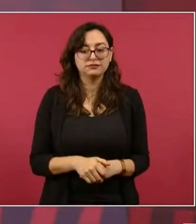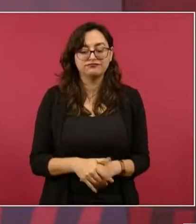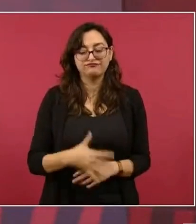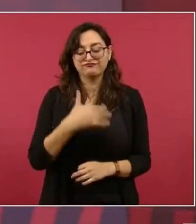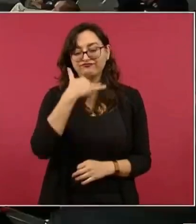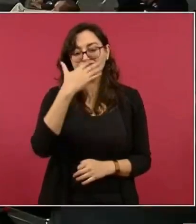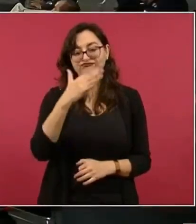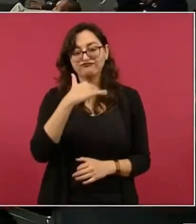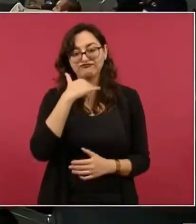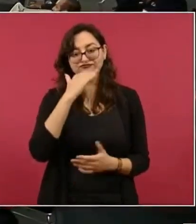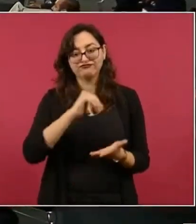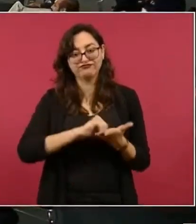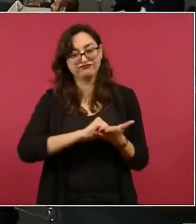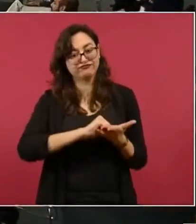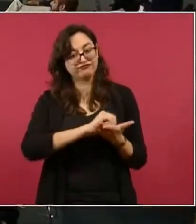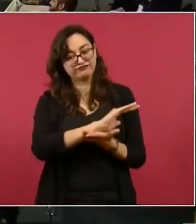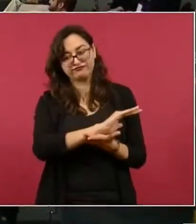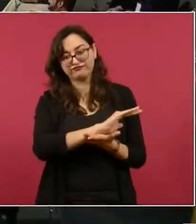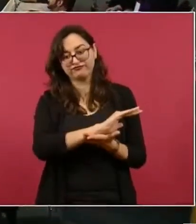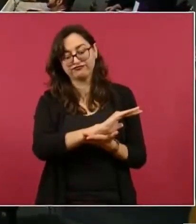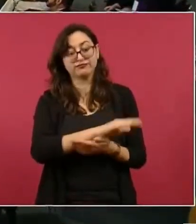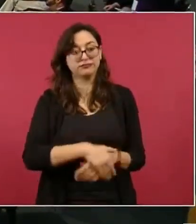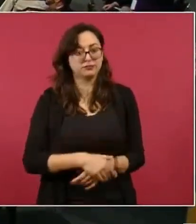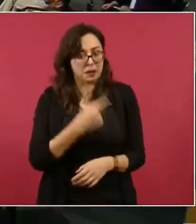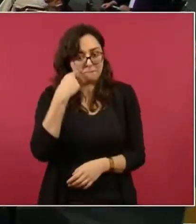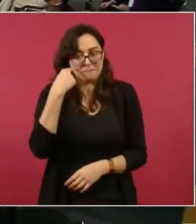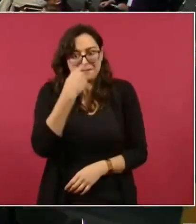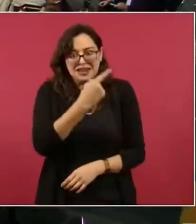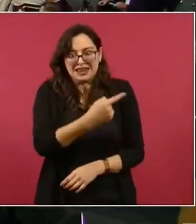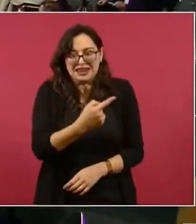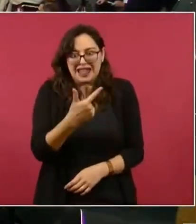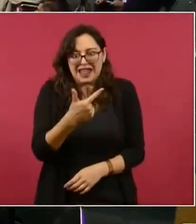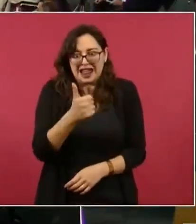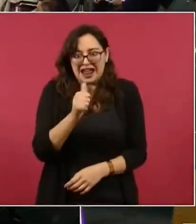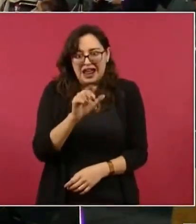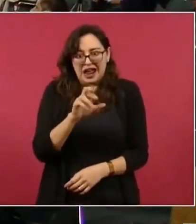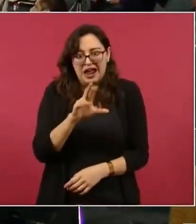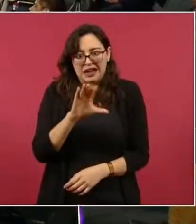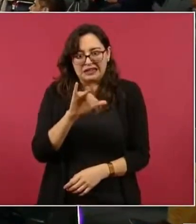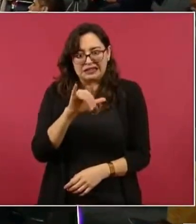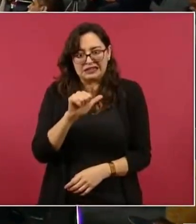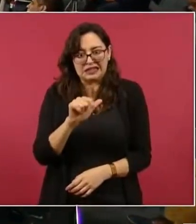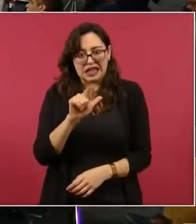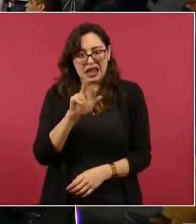pero todo esto de García Luna que es